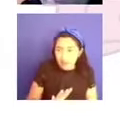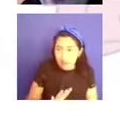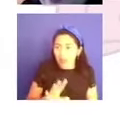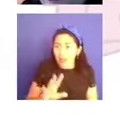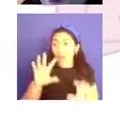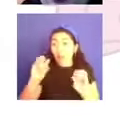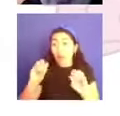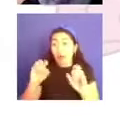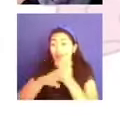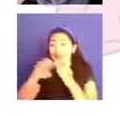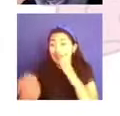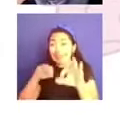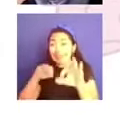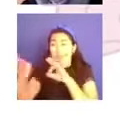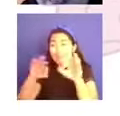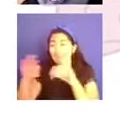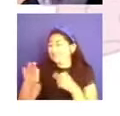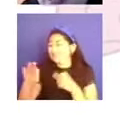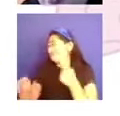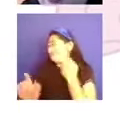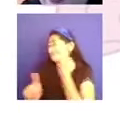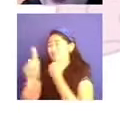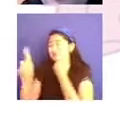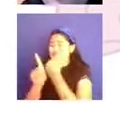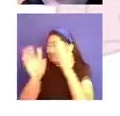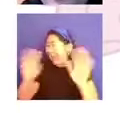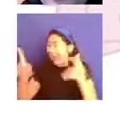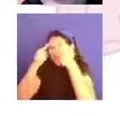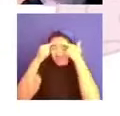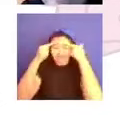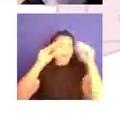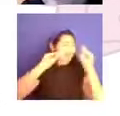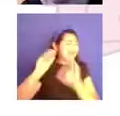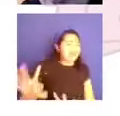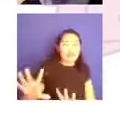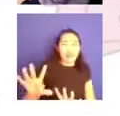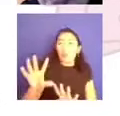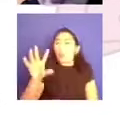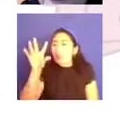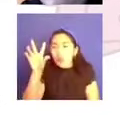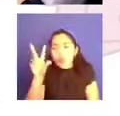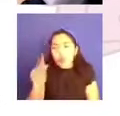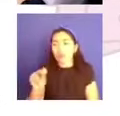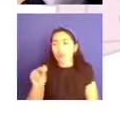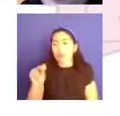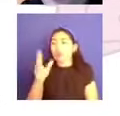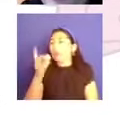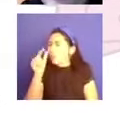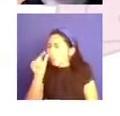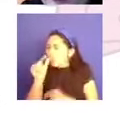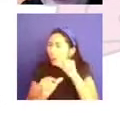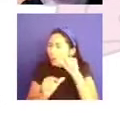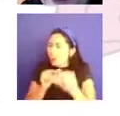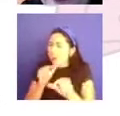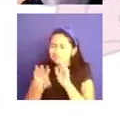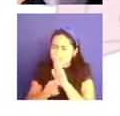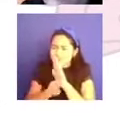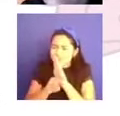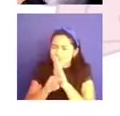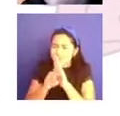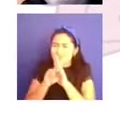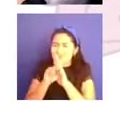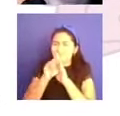todo implica toda una serie de elementos, por eso se dice que es un proceso y que este proceso de resiliencia